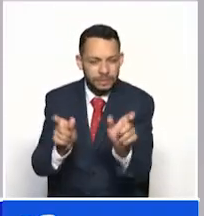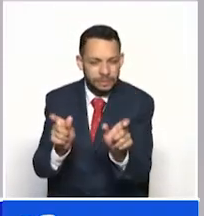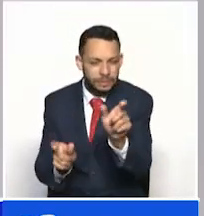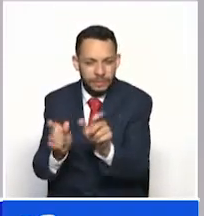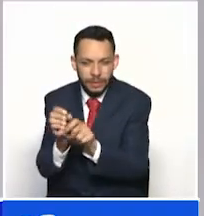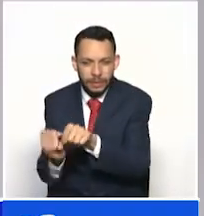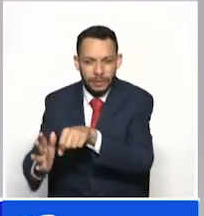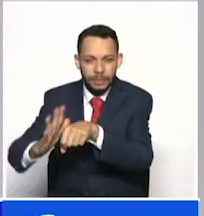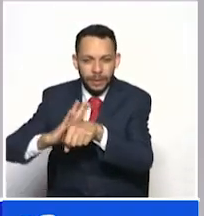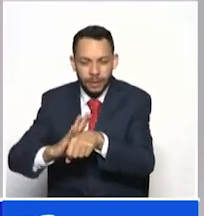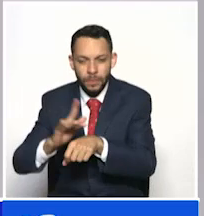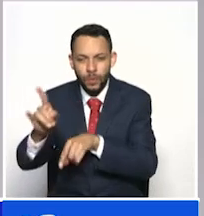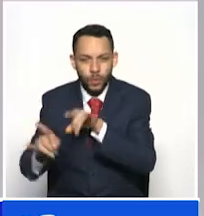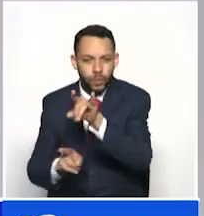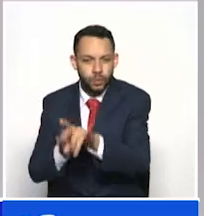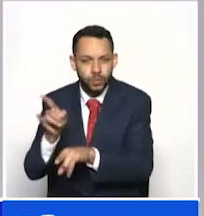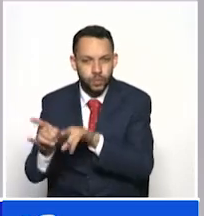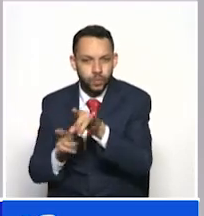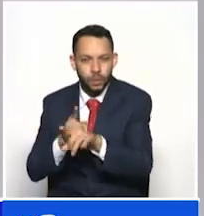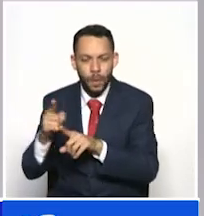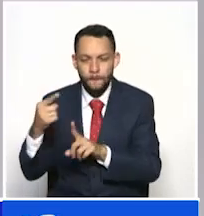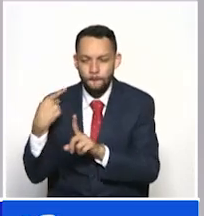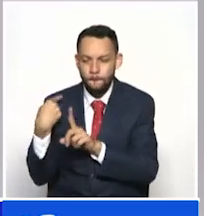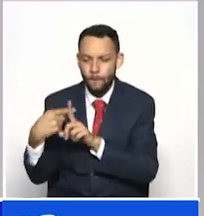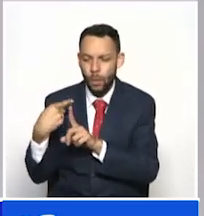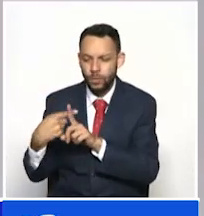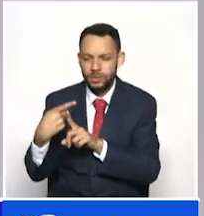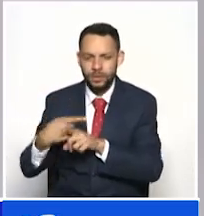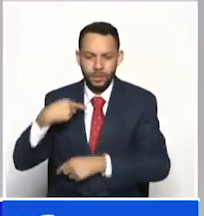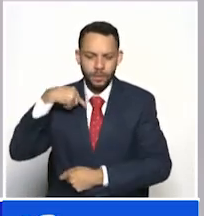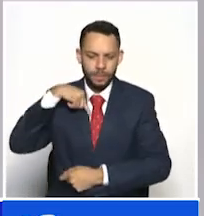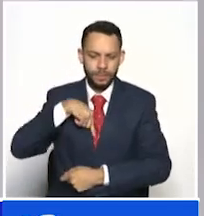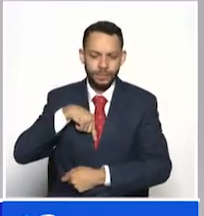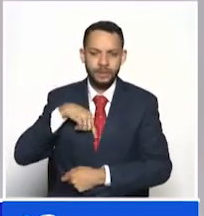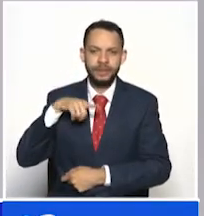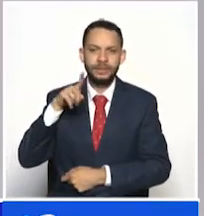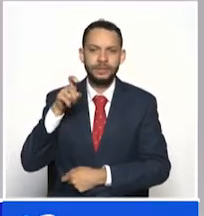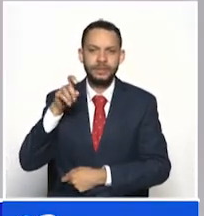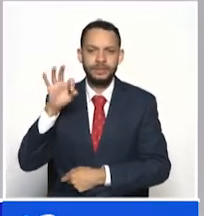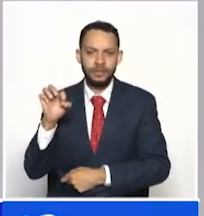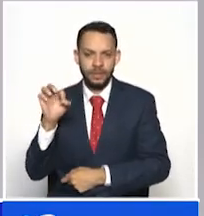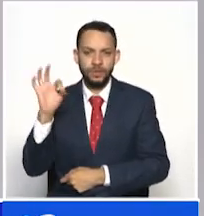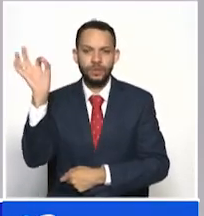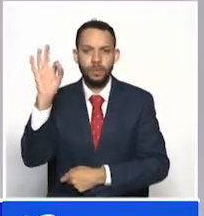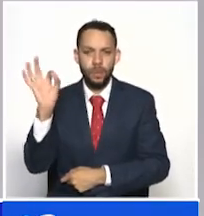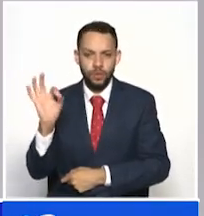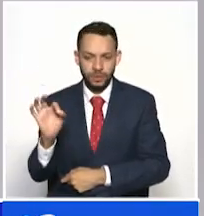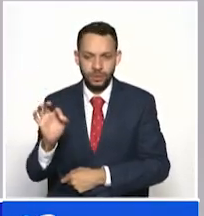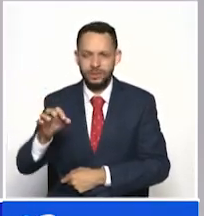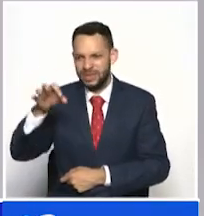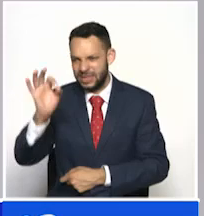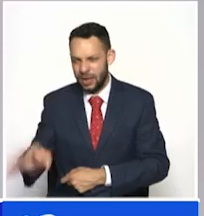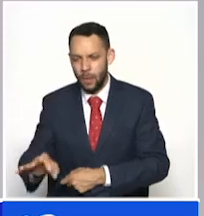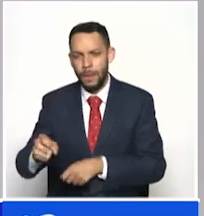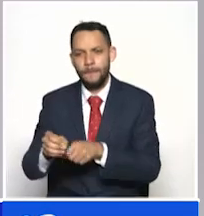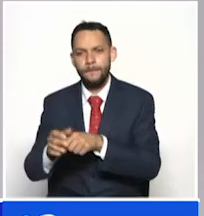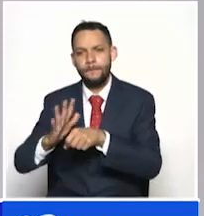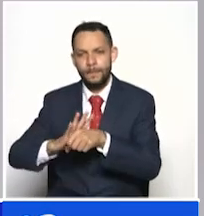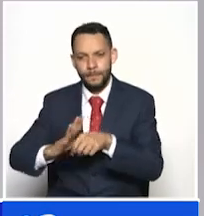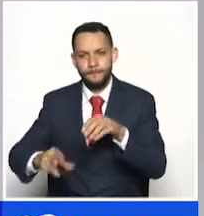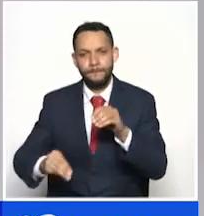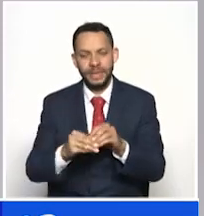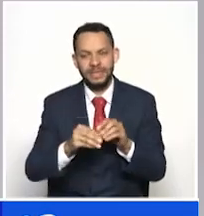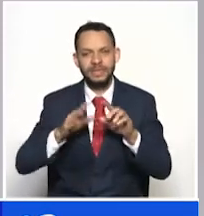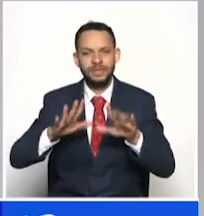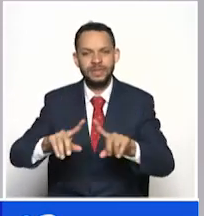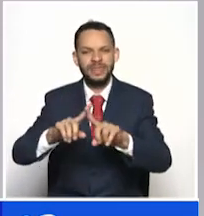Tenemos contagios hasta el momento positivos, tenemos alrededor de 68 casos positivos, pero sucedió algo en el hospital